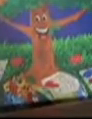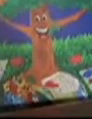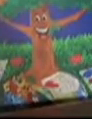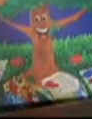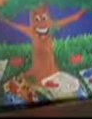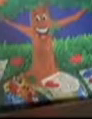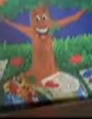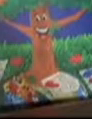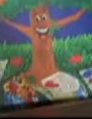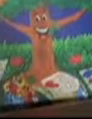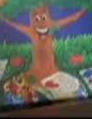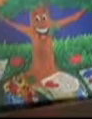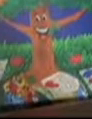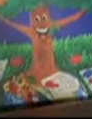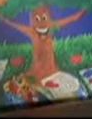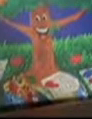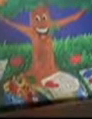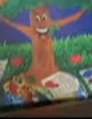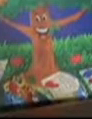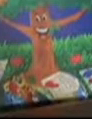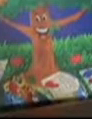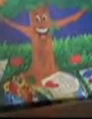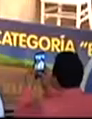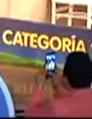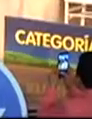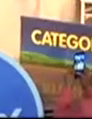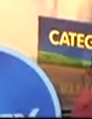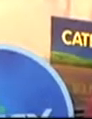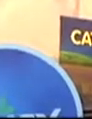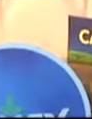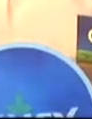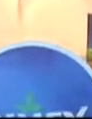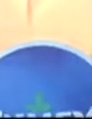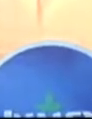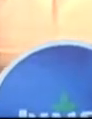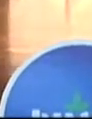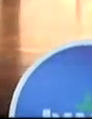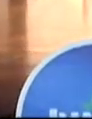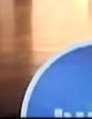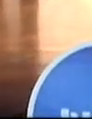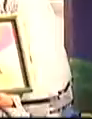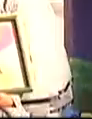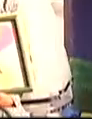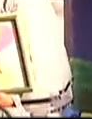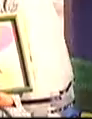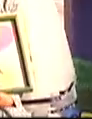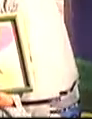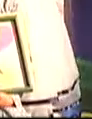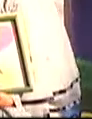mamá, mi prima a escuchar mi voz, mientras yo leía el Mayatán,